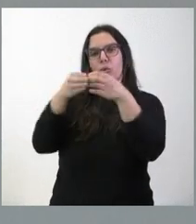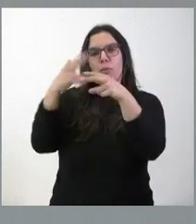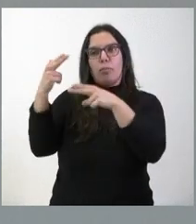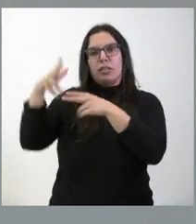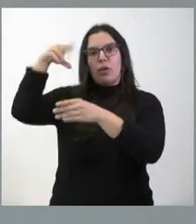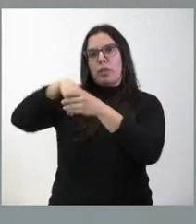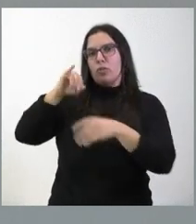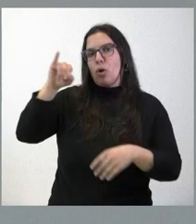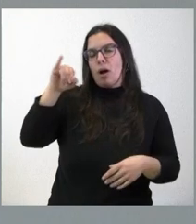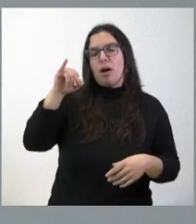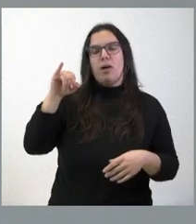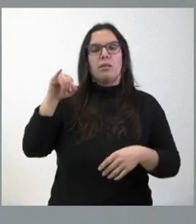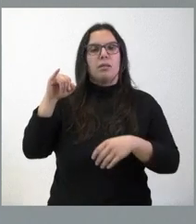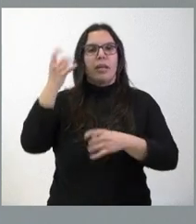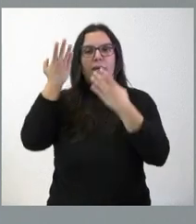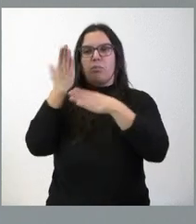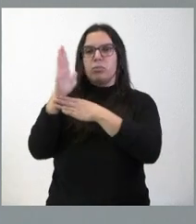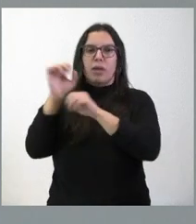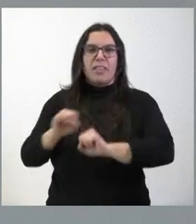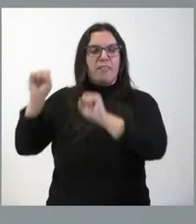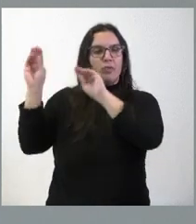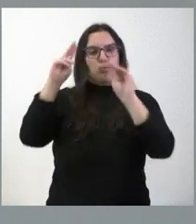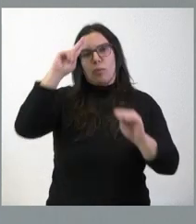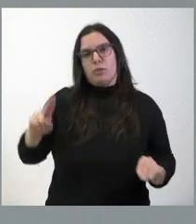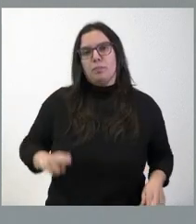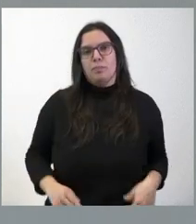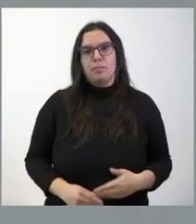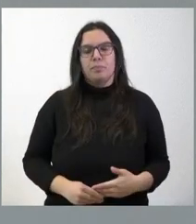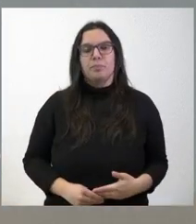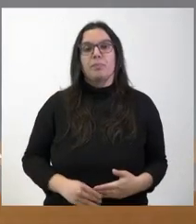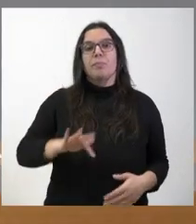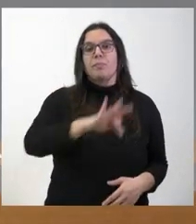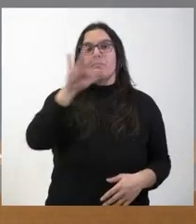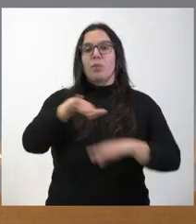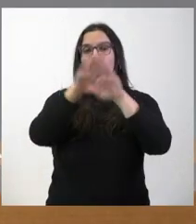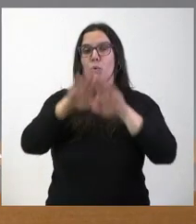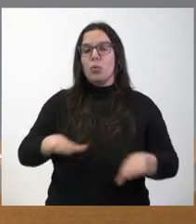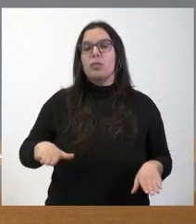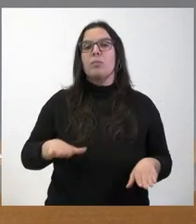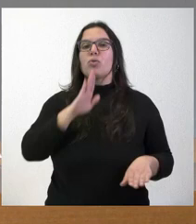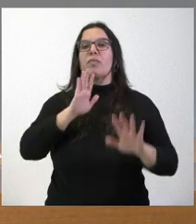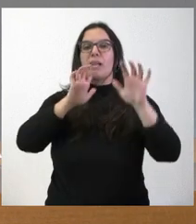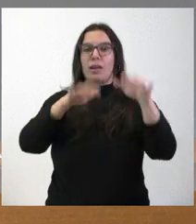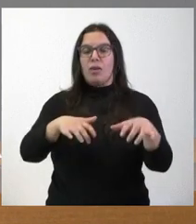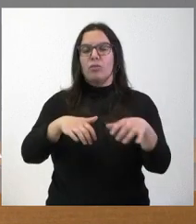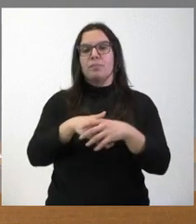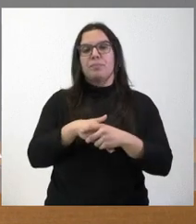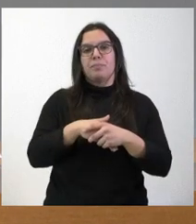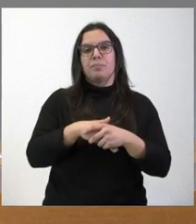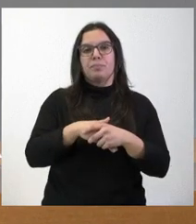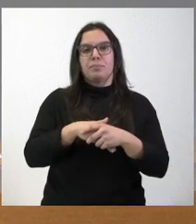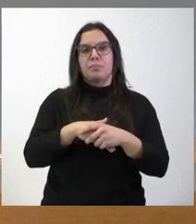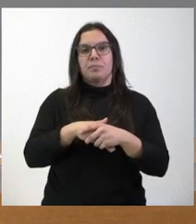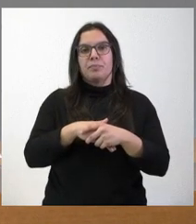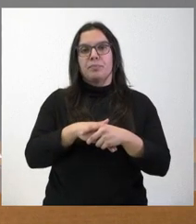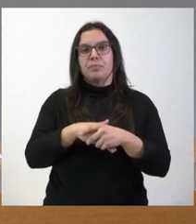allí presentan, trabajan en las iniciativas y defienden sus posiciones. SEÑORA Cerramos hoy este turno en León con Carlos Domínguez de León. Cuando